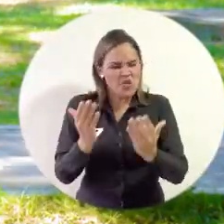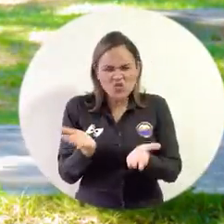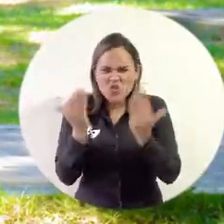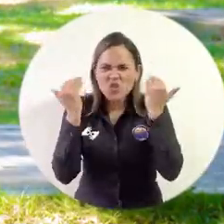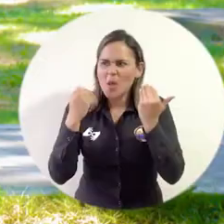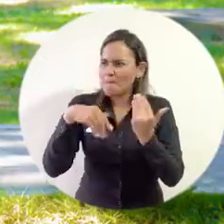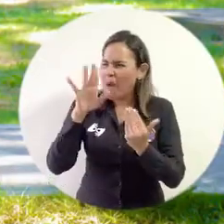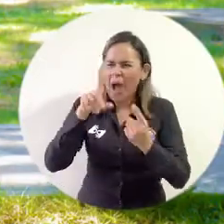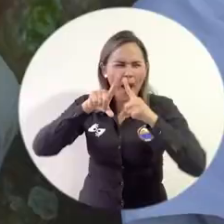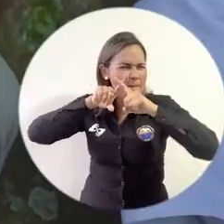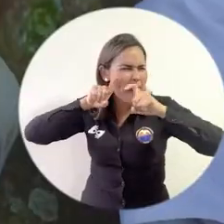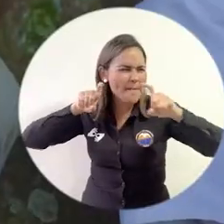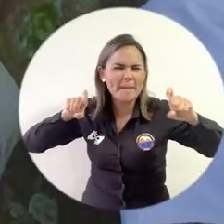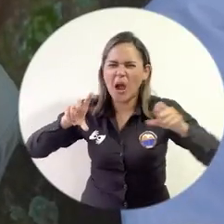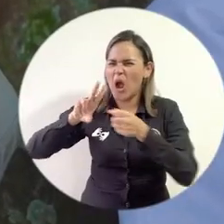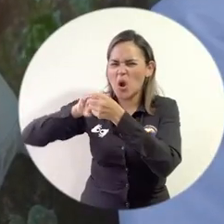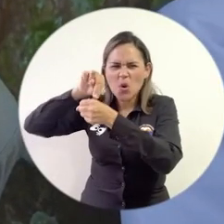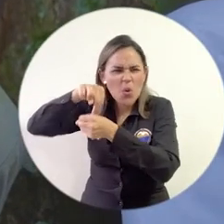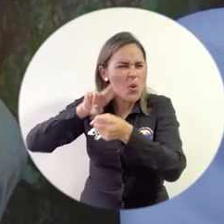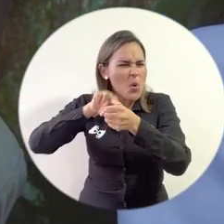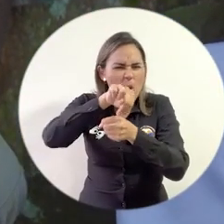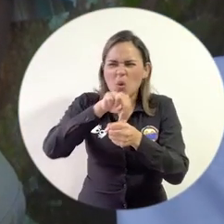desde las diferentes comunidades.